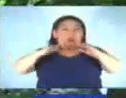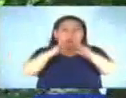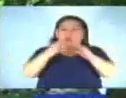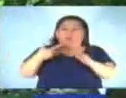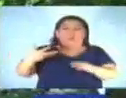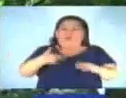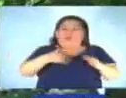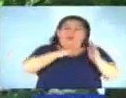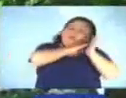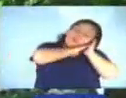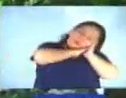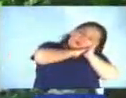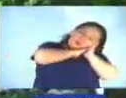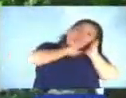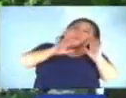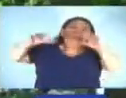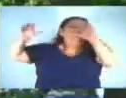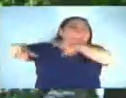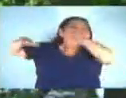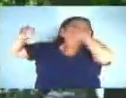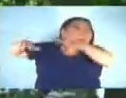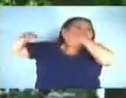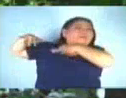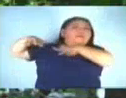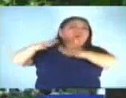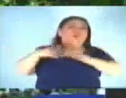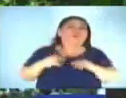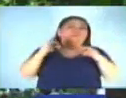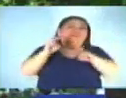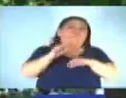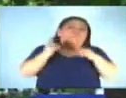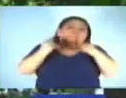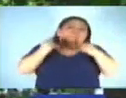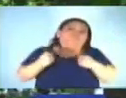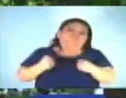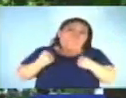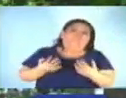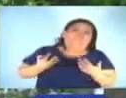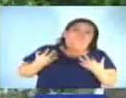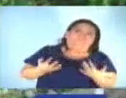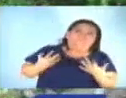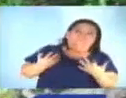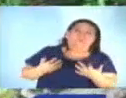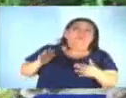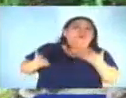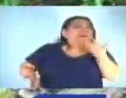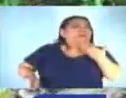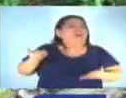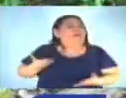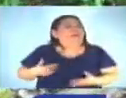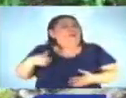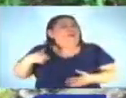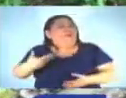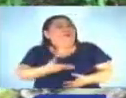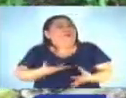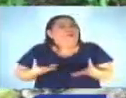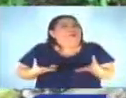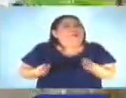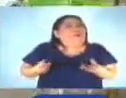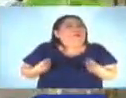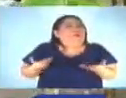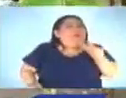pasamos sentados esperando que pase la fuerza de la creciente, porque tenemos miedo que en una de esas pueden haber algunas